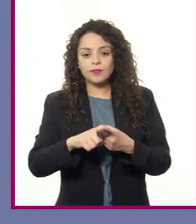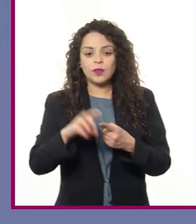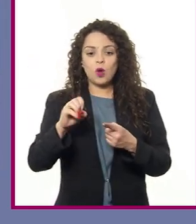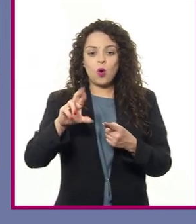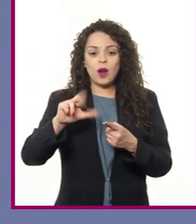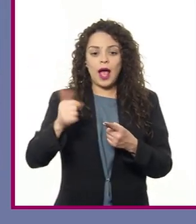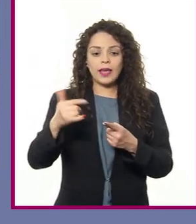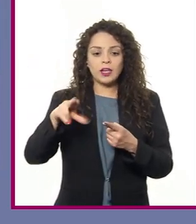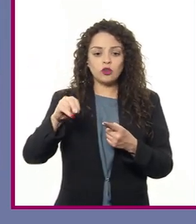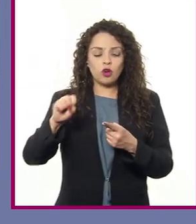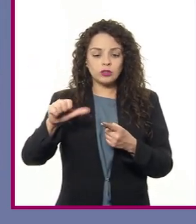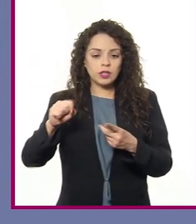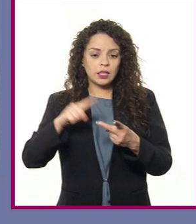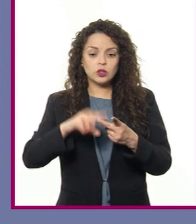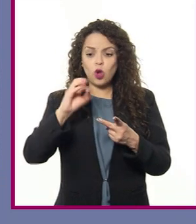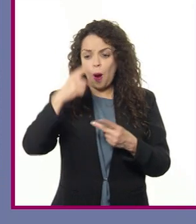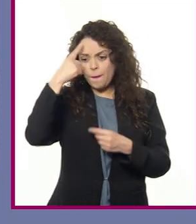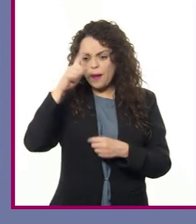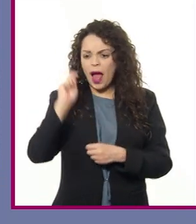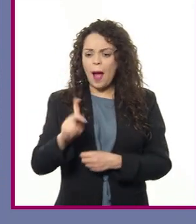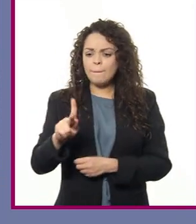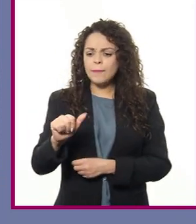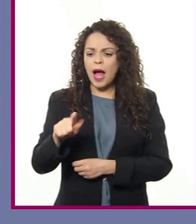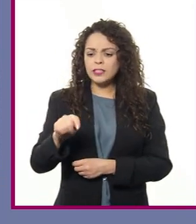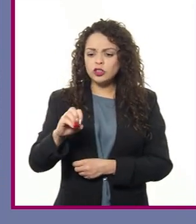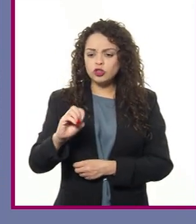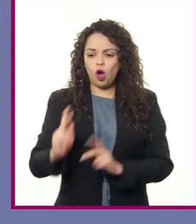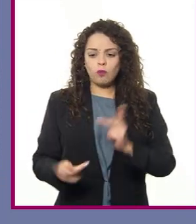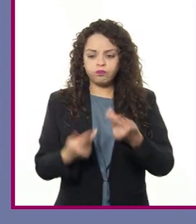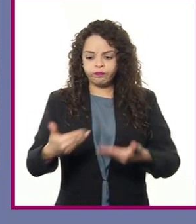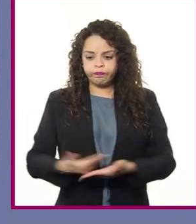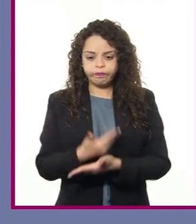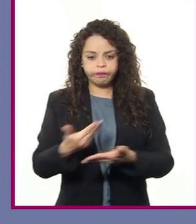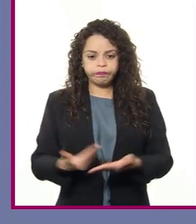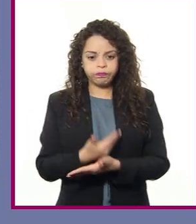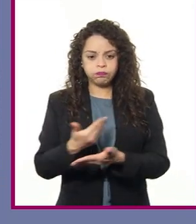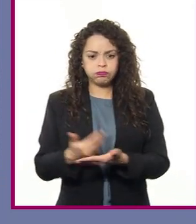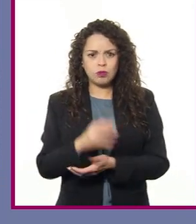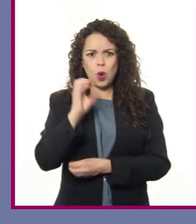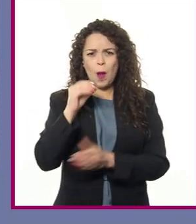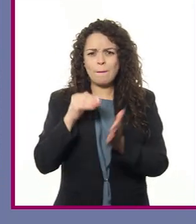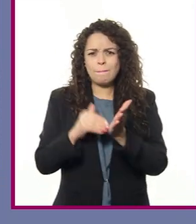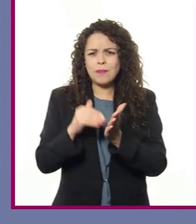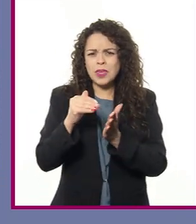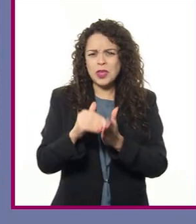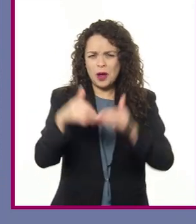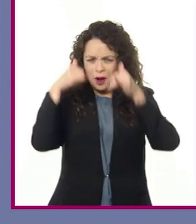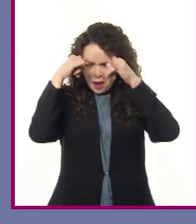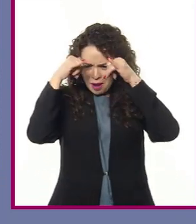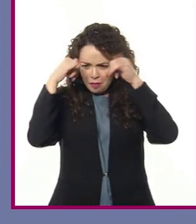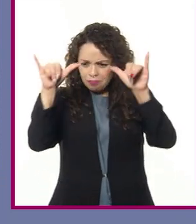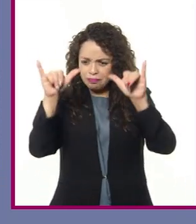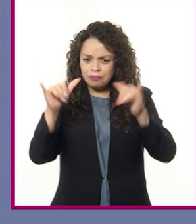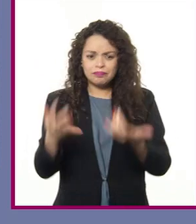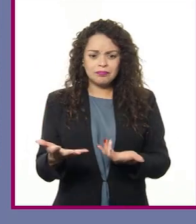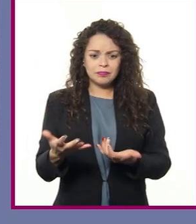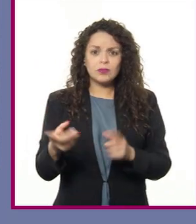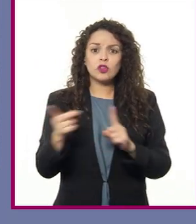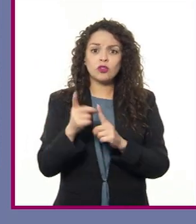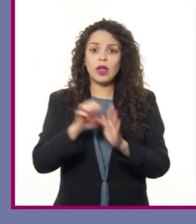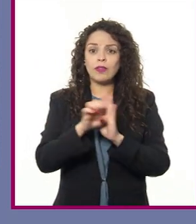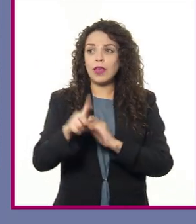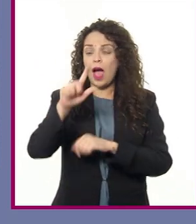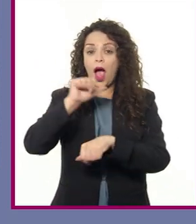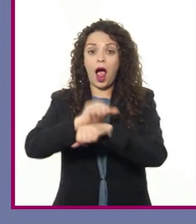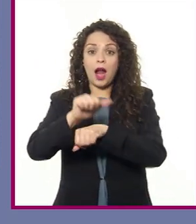o también para sembrar pastos y criar millones de cabezas de ganado como ocurre en Argentina,